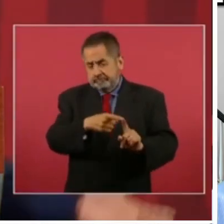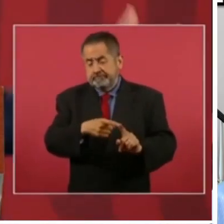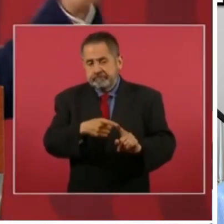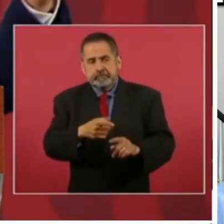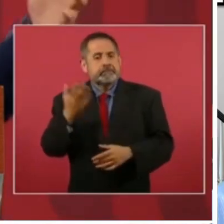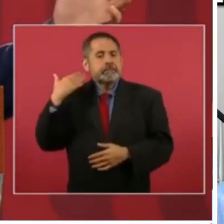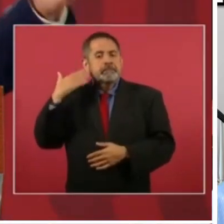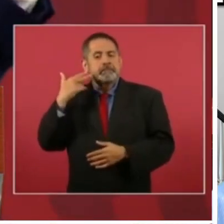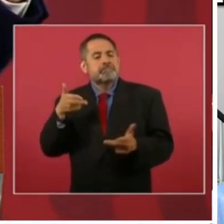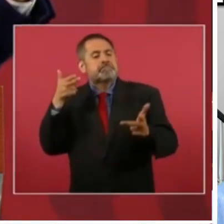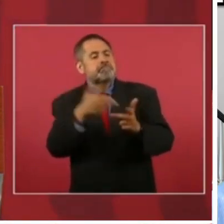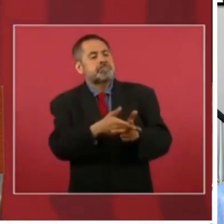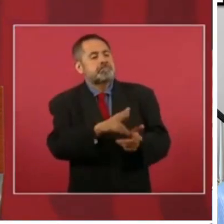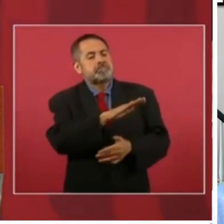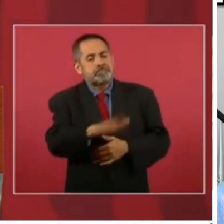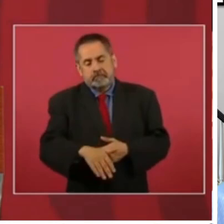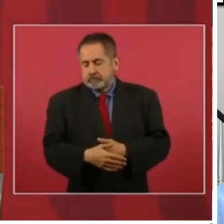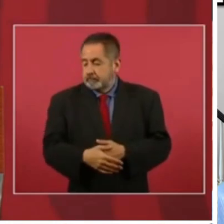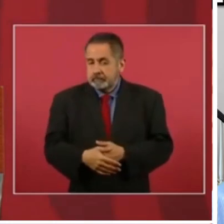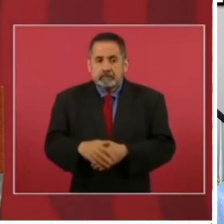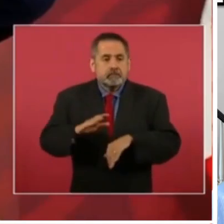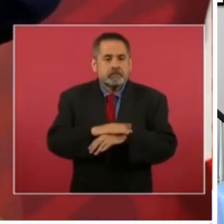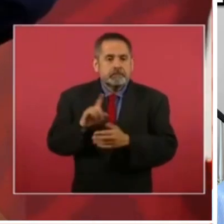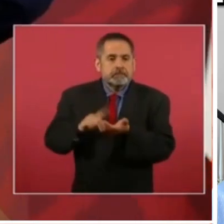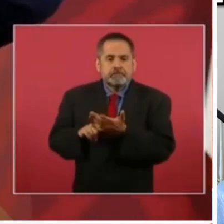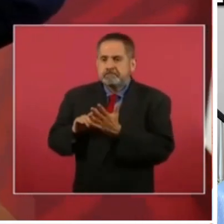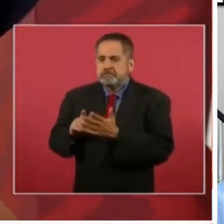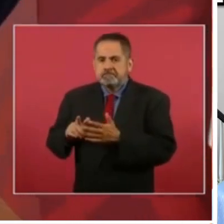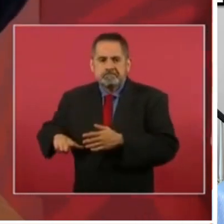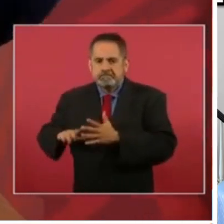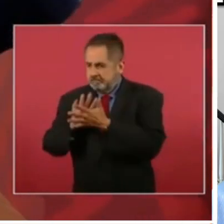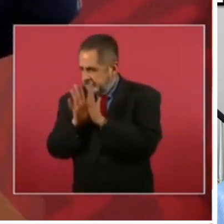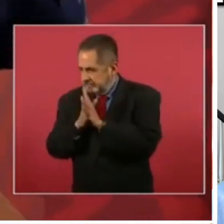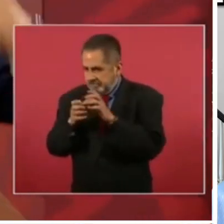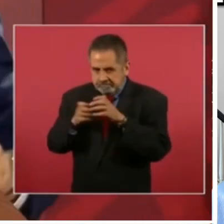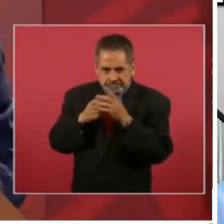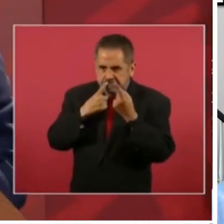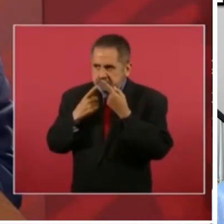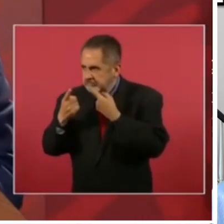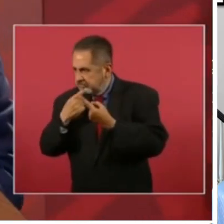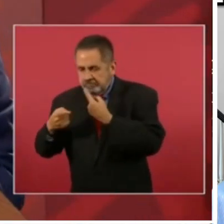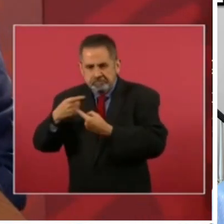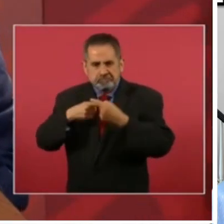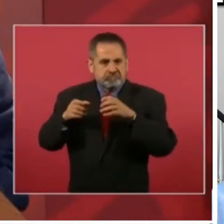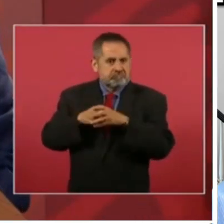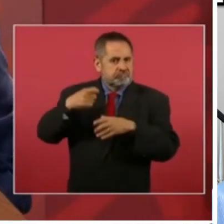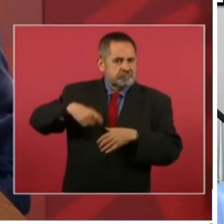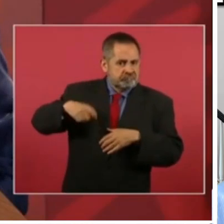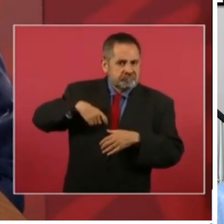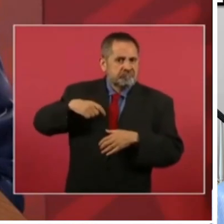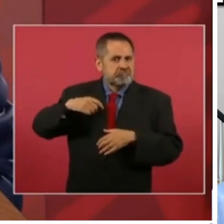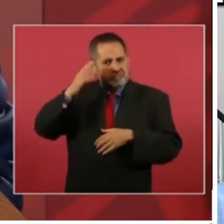lo asesinan bueno es una conspiración de los potentados